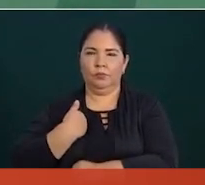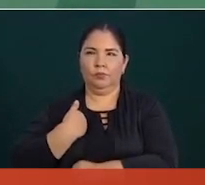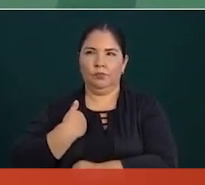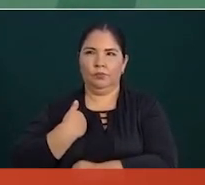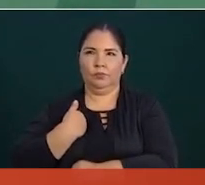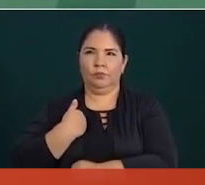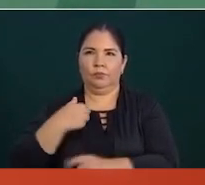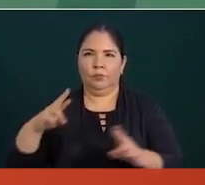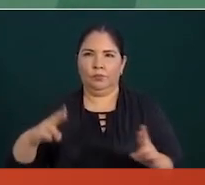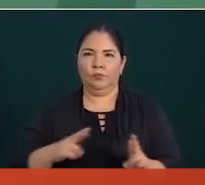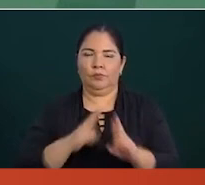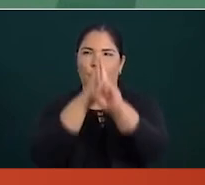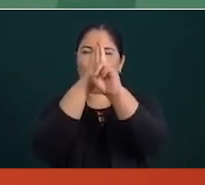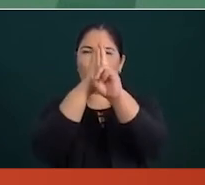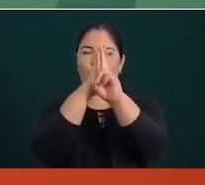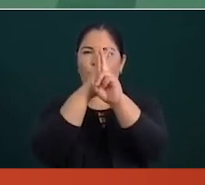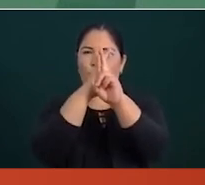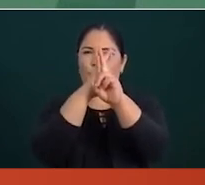revolucionario